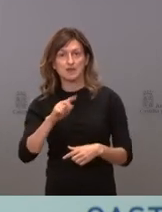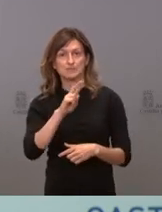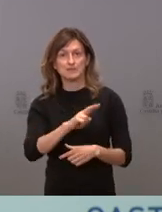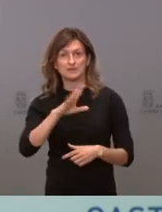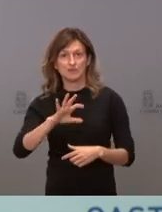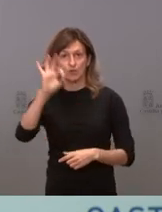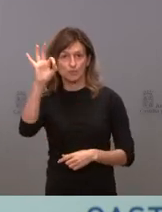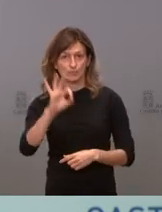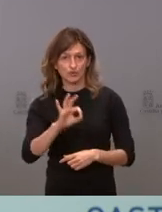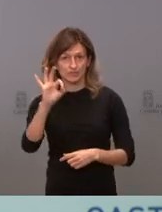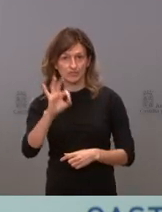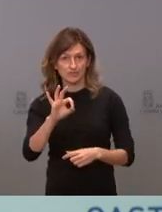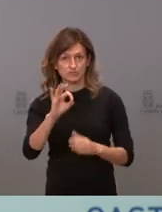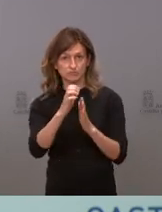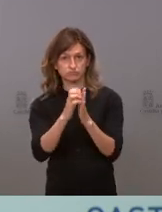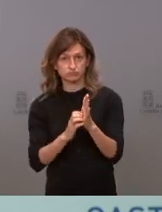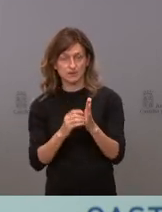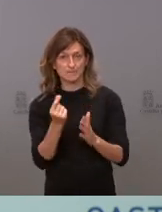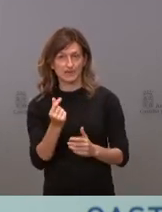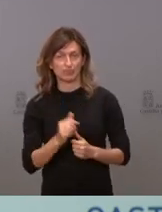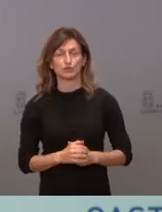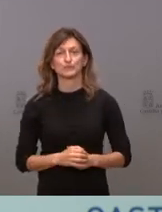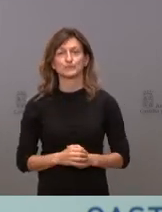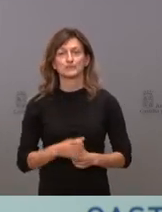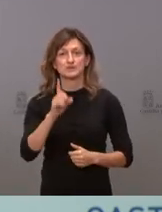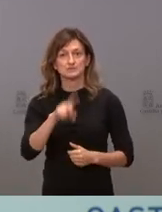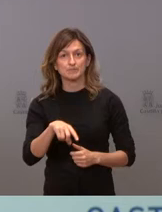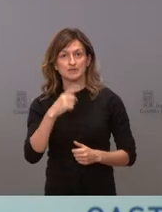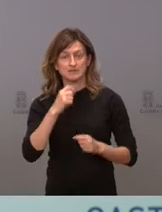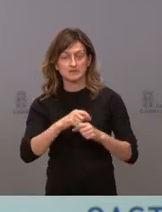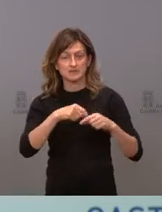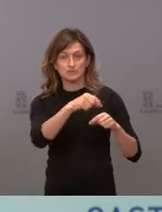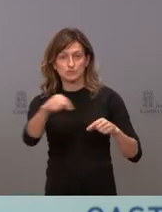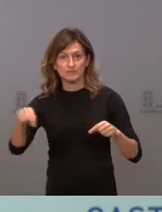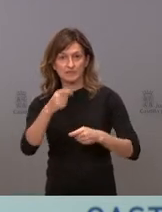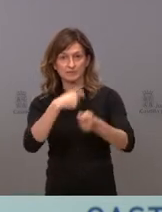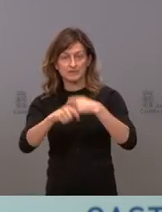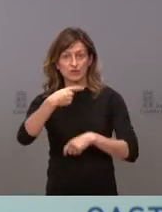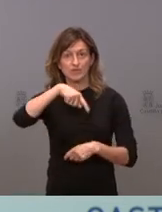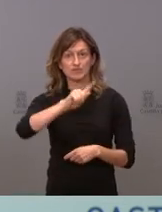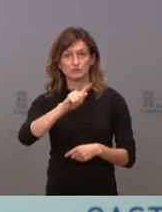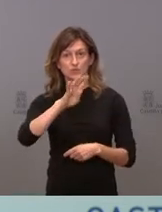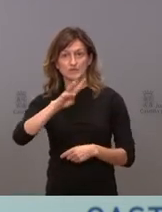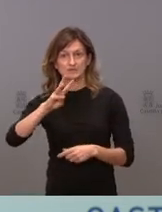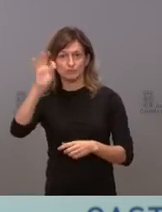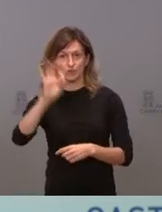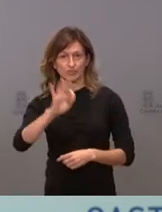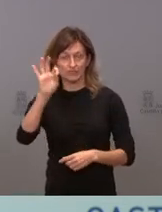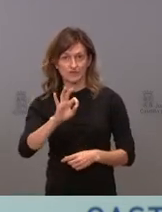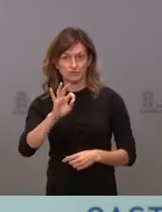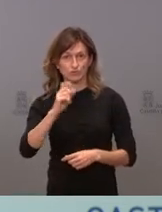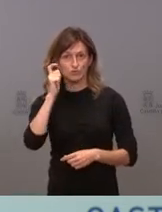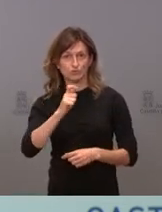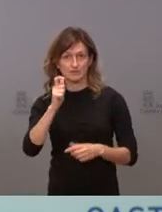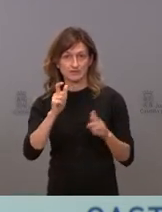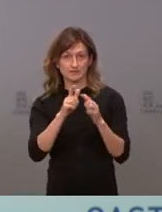% hemos rebajado el precio. Hemos incrementado la superficie vendida en un 143% durante el